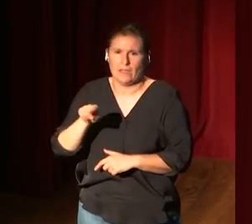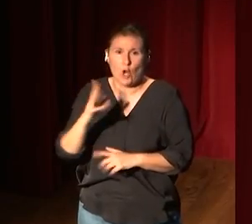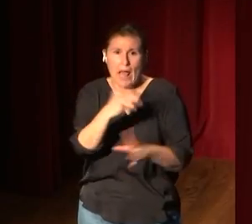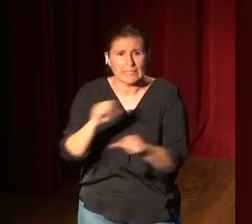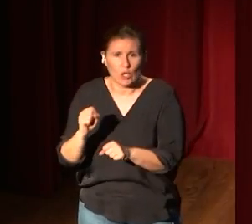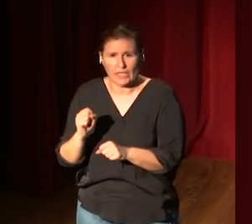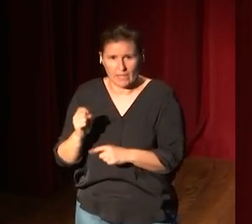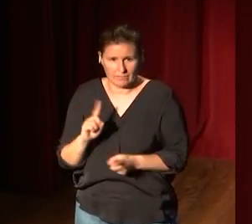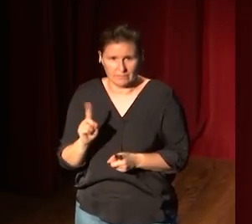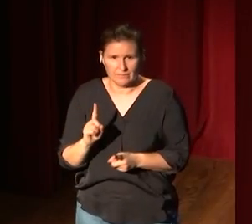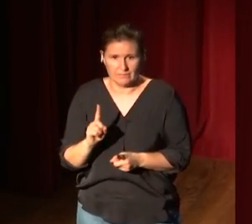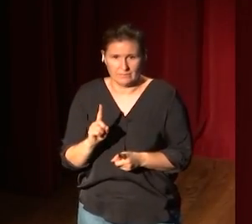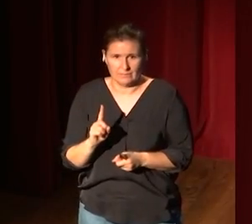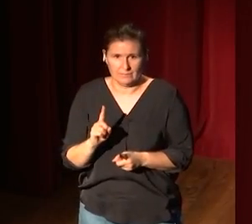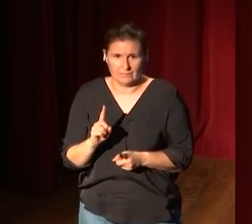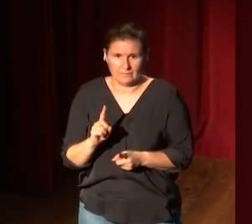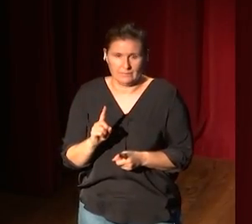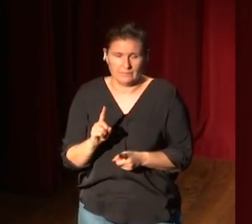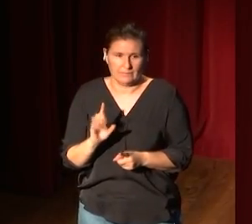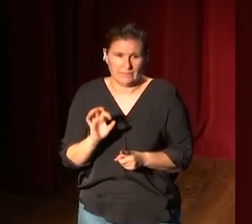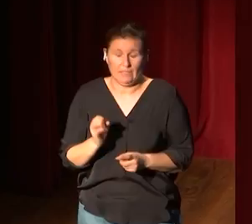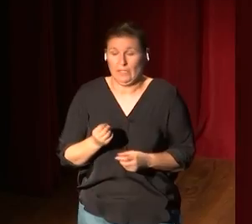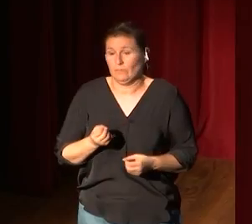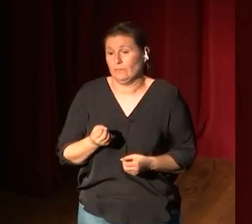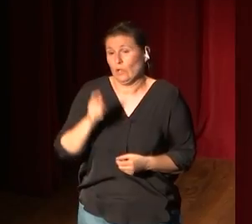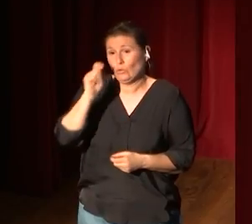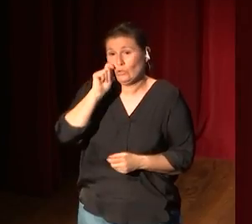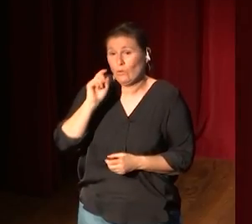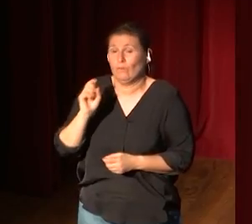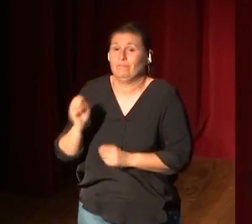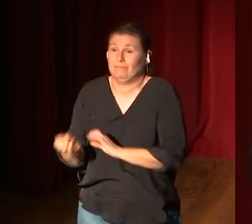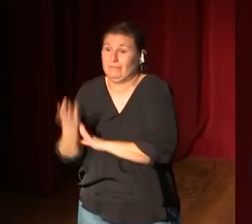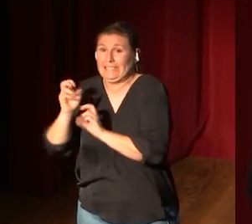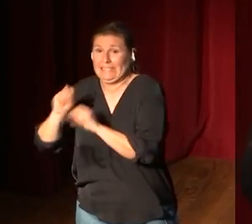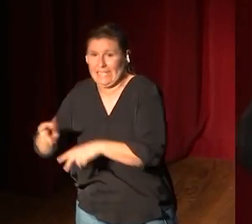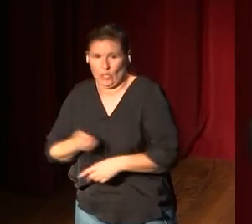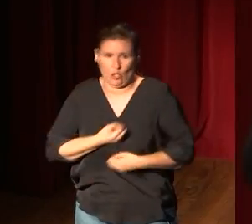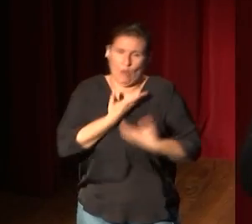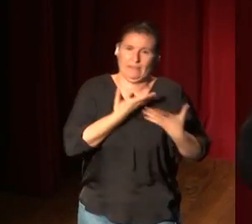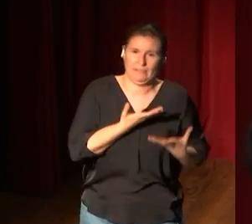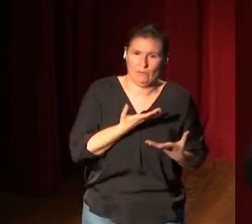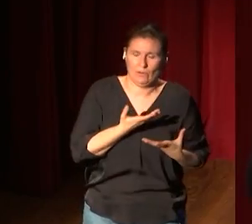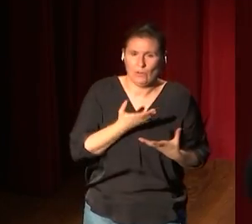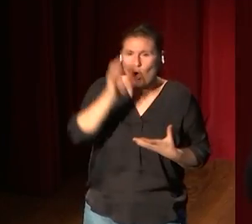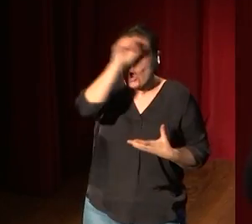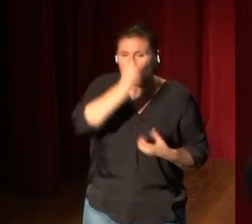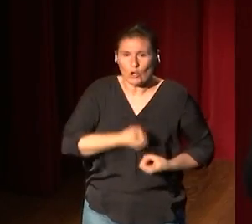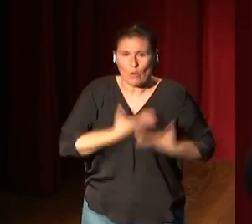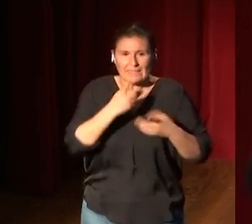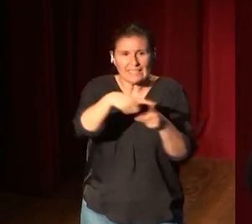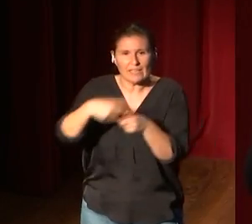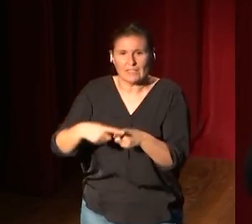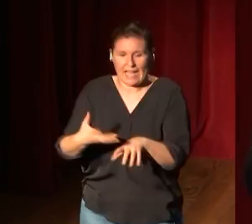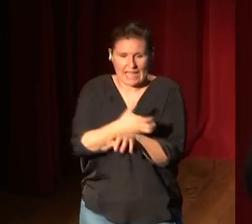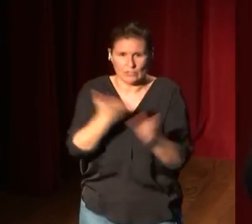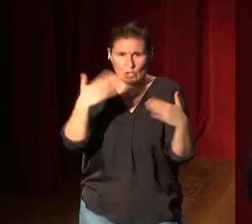inventó el romanticismo. El turismo lo inventó el romanticismo. La visión romántica de las cosas antes